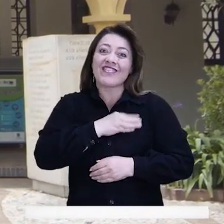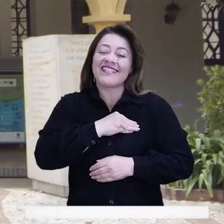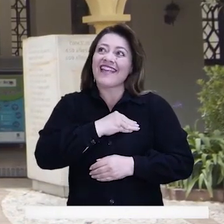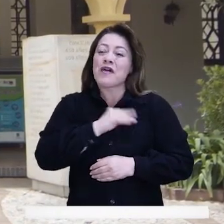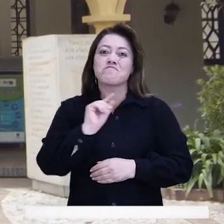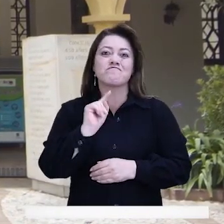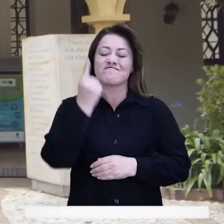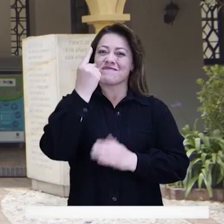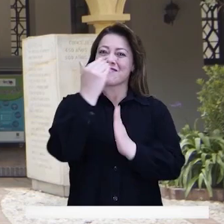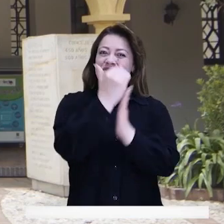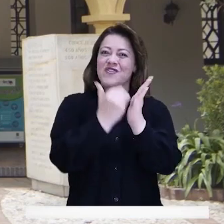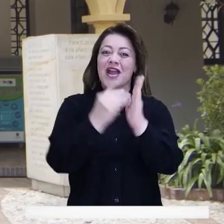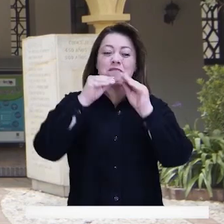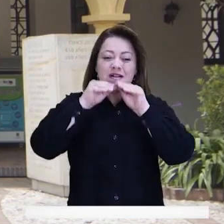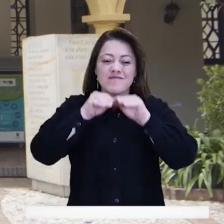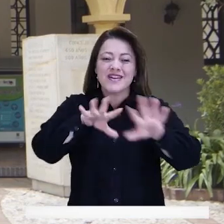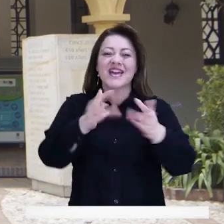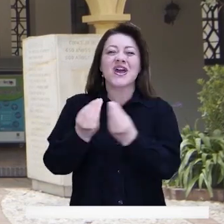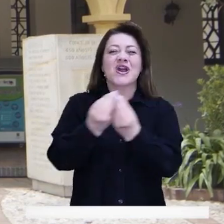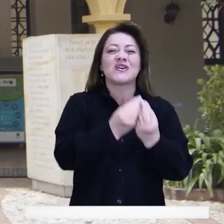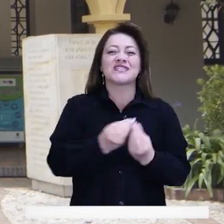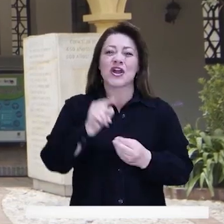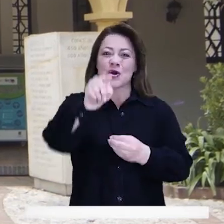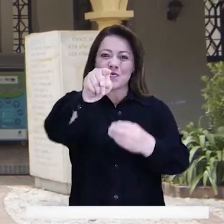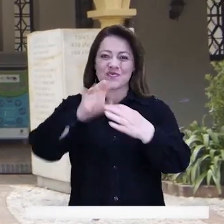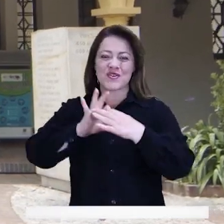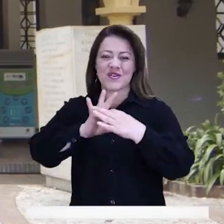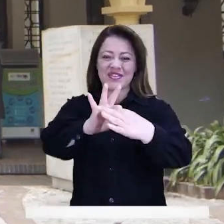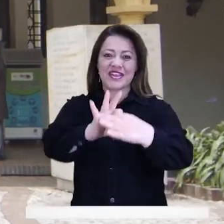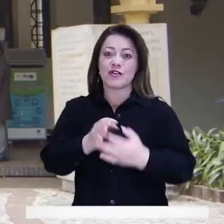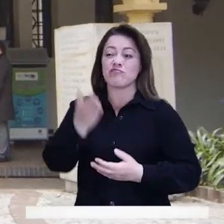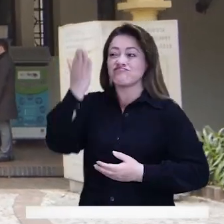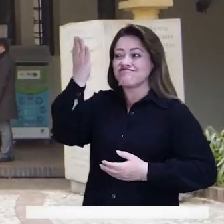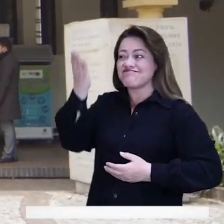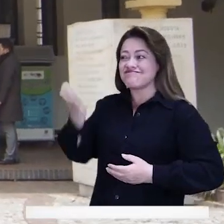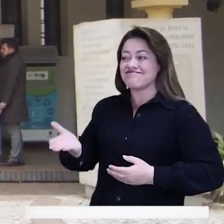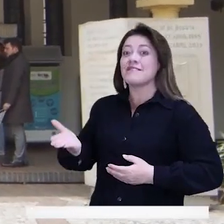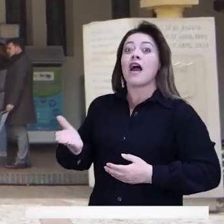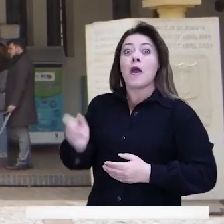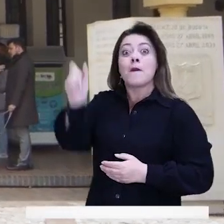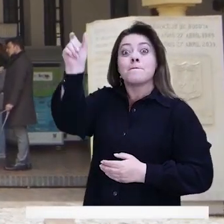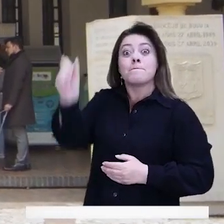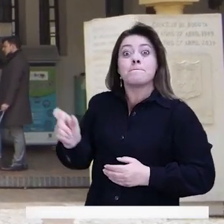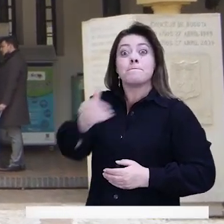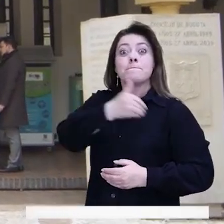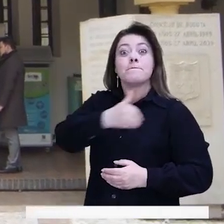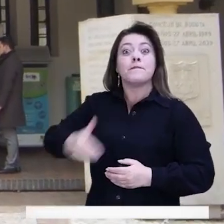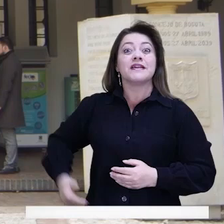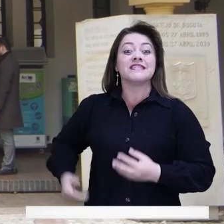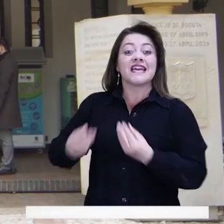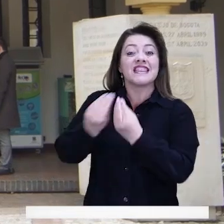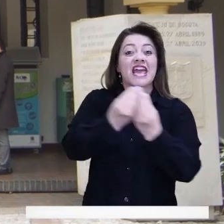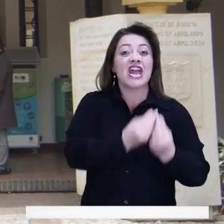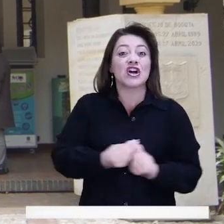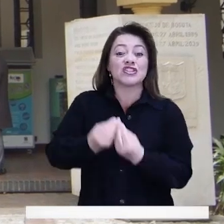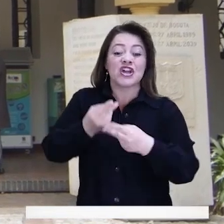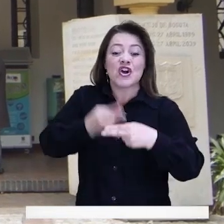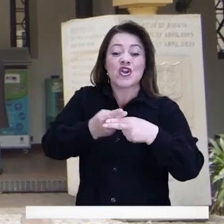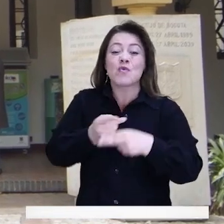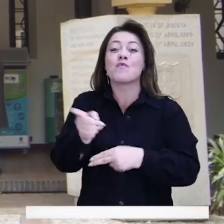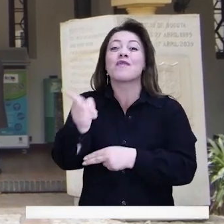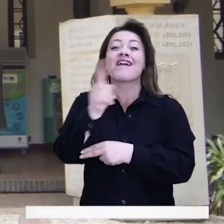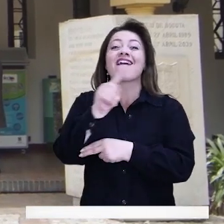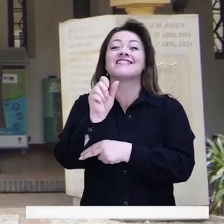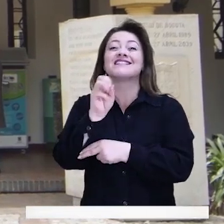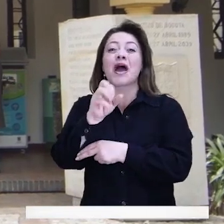todos ustedes en este primer capítulo del magazine El Consejo Contigo y junto con el doctor Samira Bisambra, actual presidente del consejo, vamos a